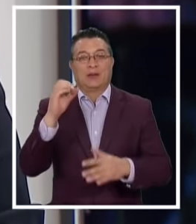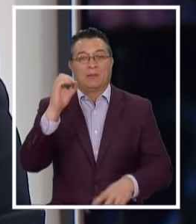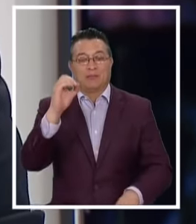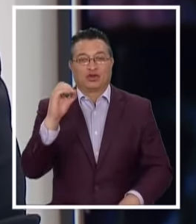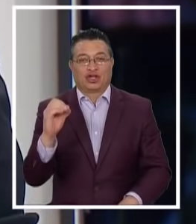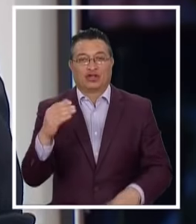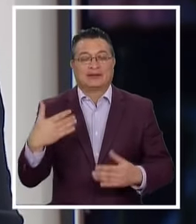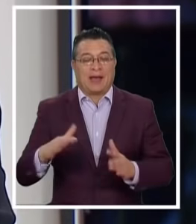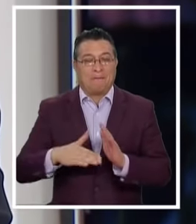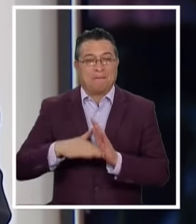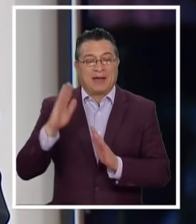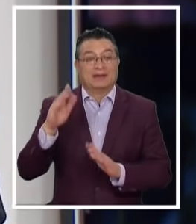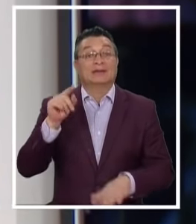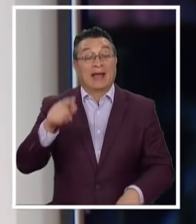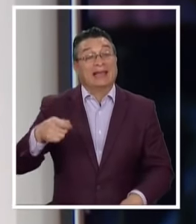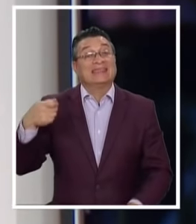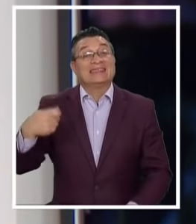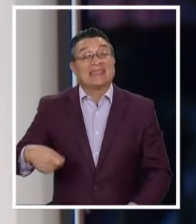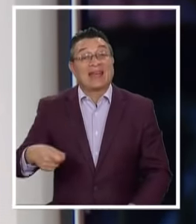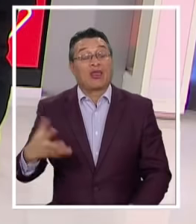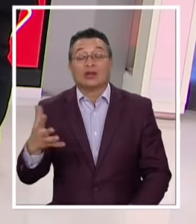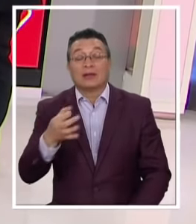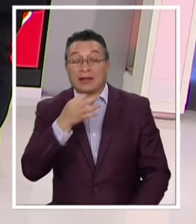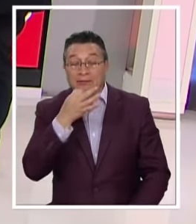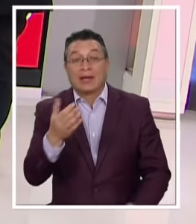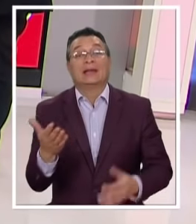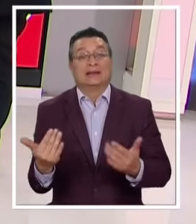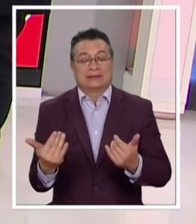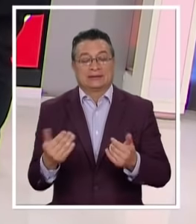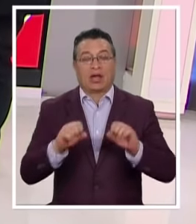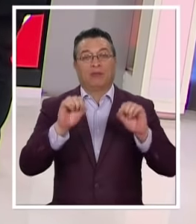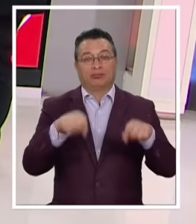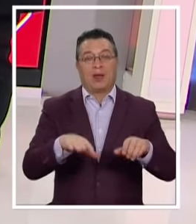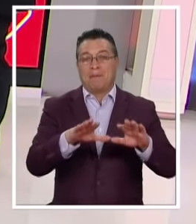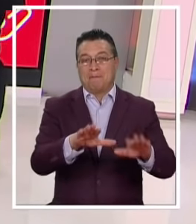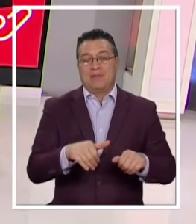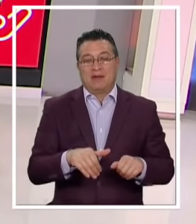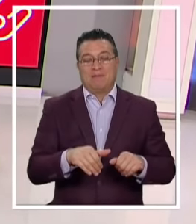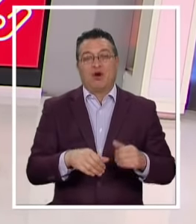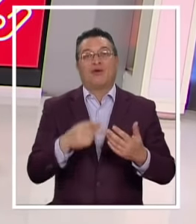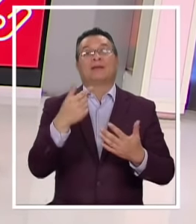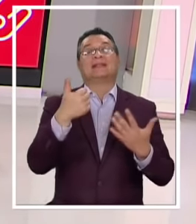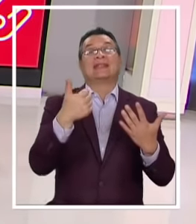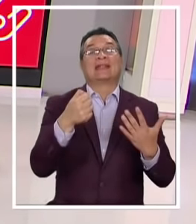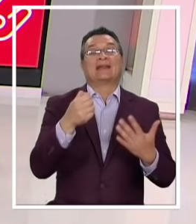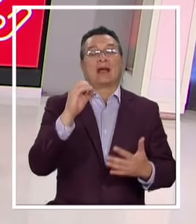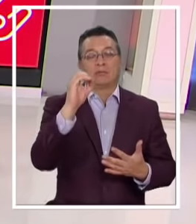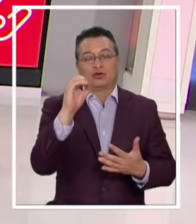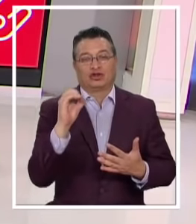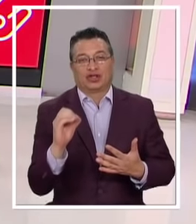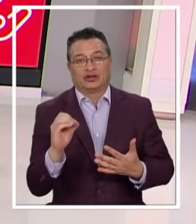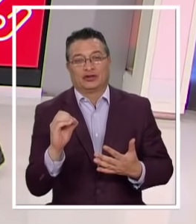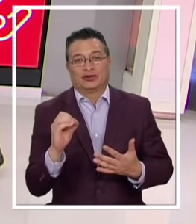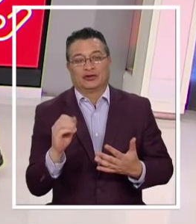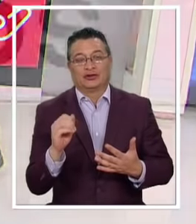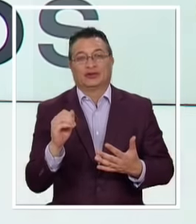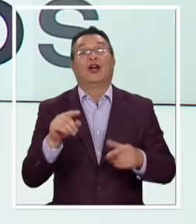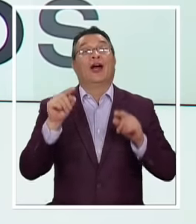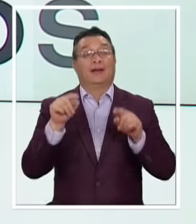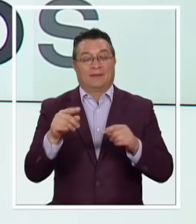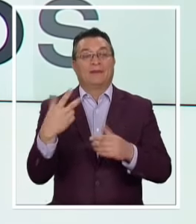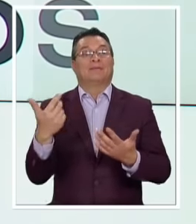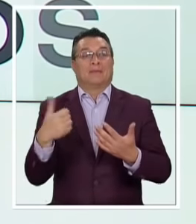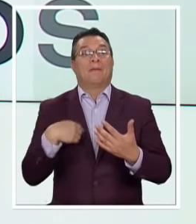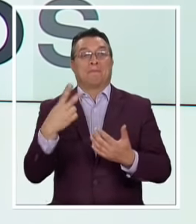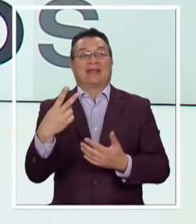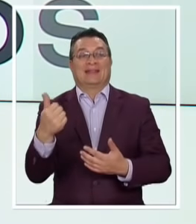en el Senado? Particularmente también Se requiere El mismo quórum De aprobación Tres quintos Donde son representados 26 votos ¿Y qué